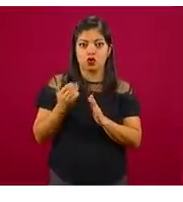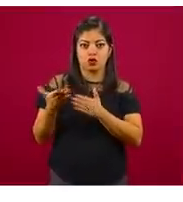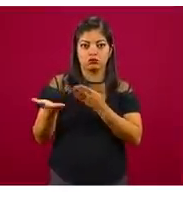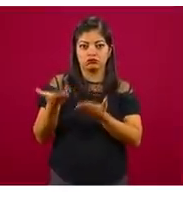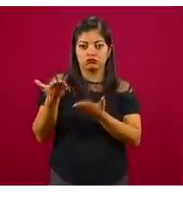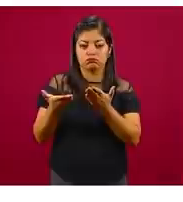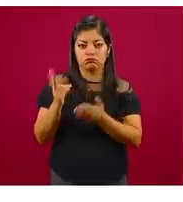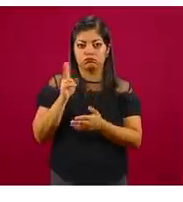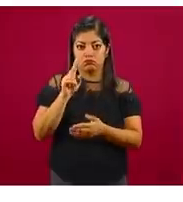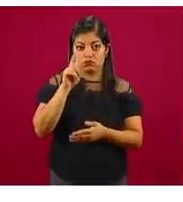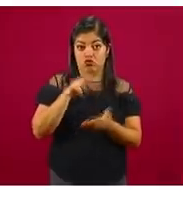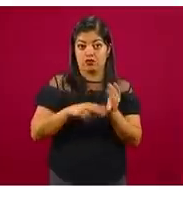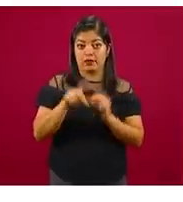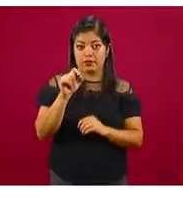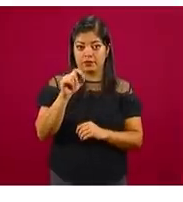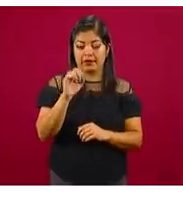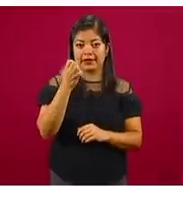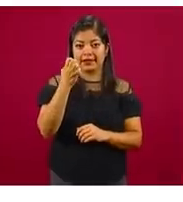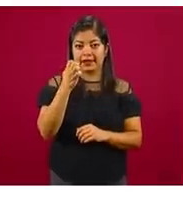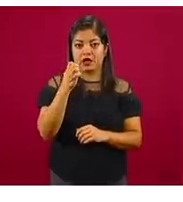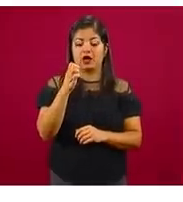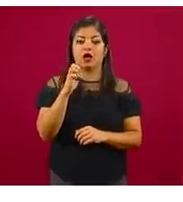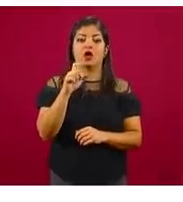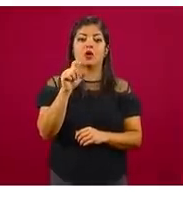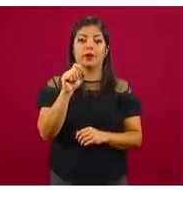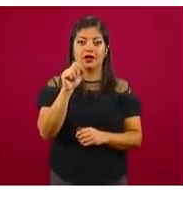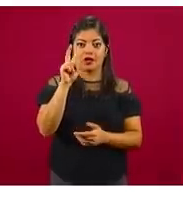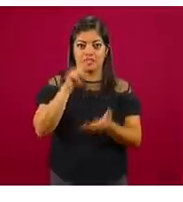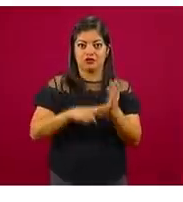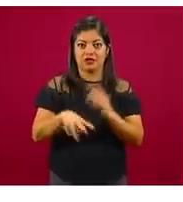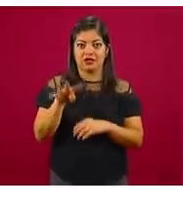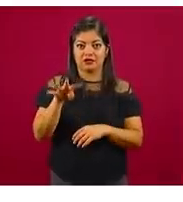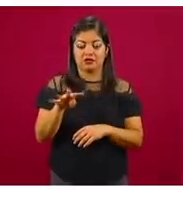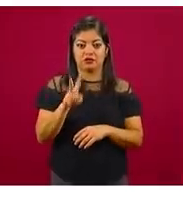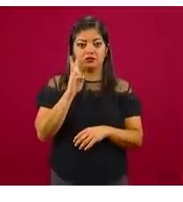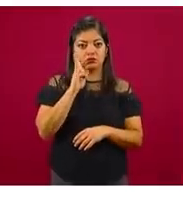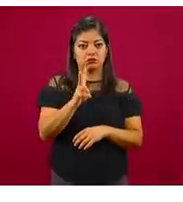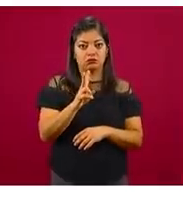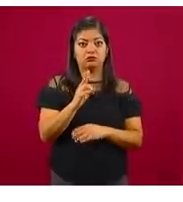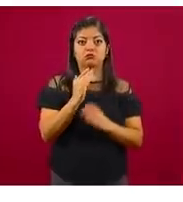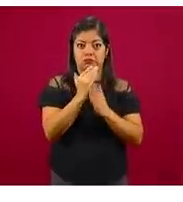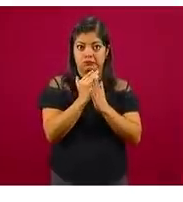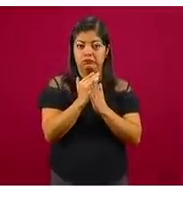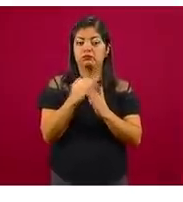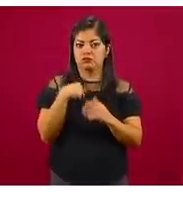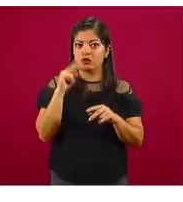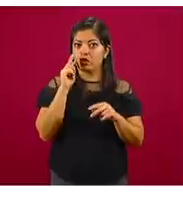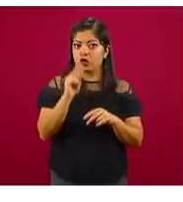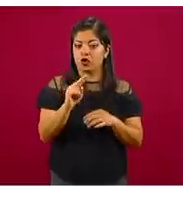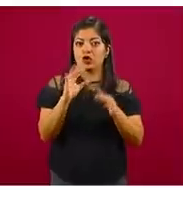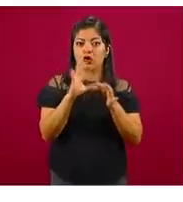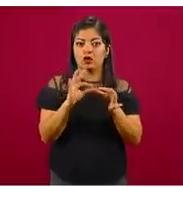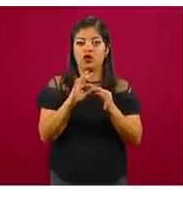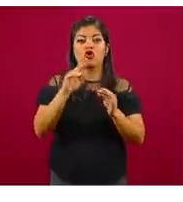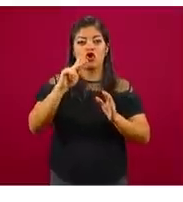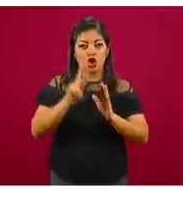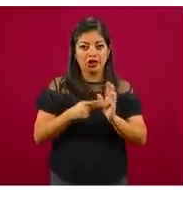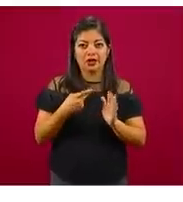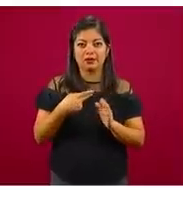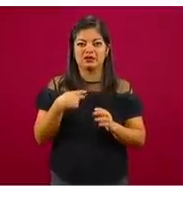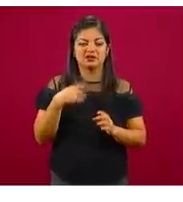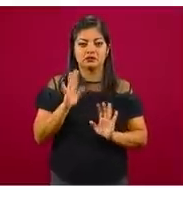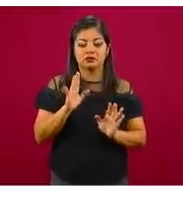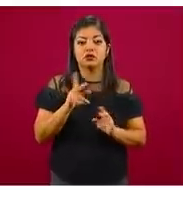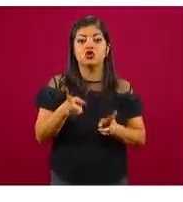2020, enero-junio 2019. En todos estos casos que voy a mencionar, para no repetirlo, en